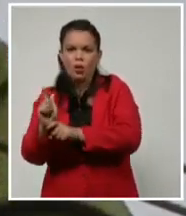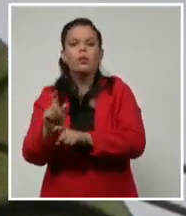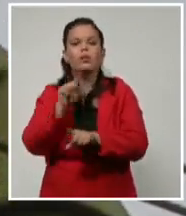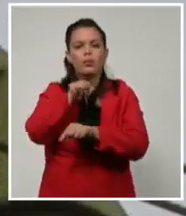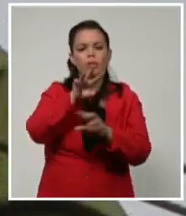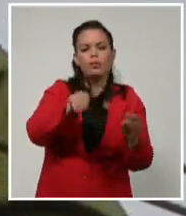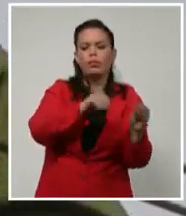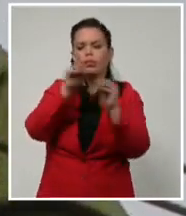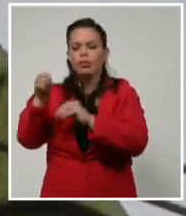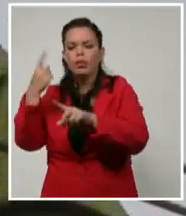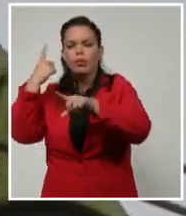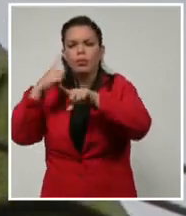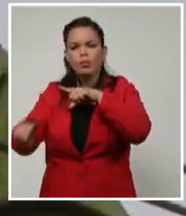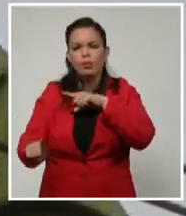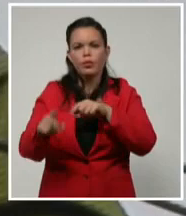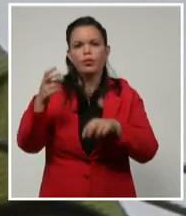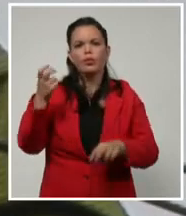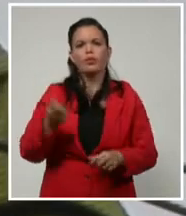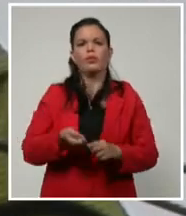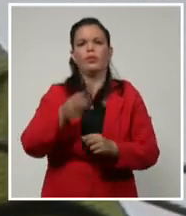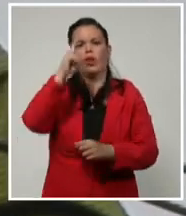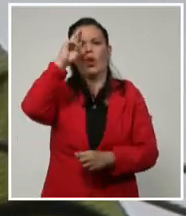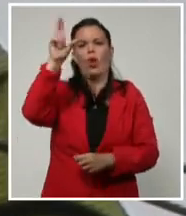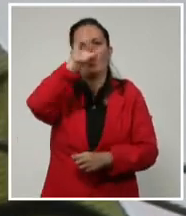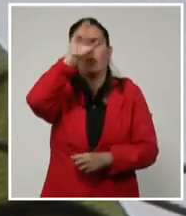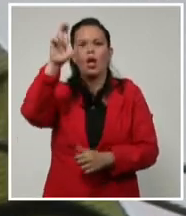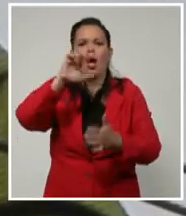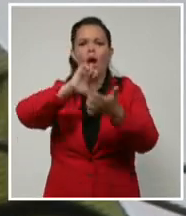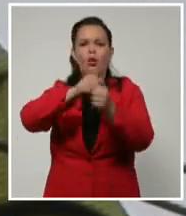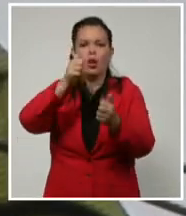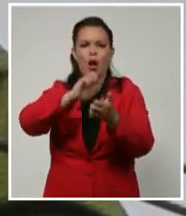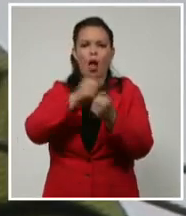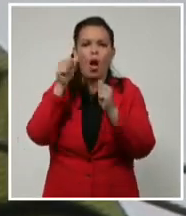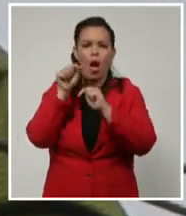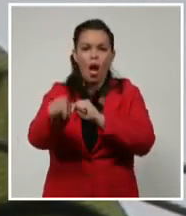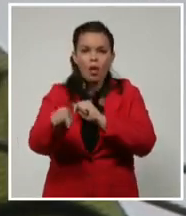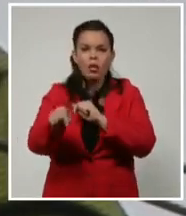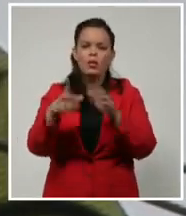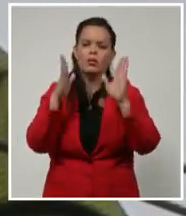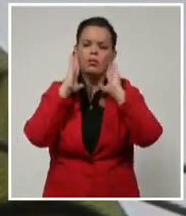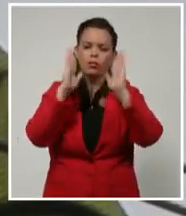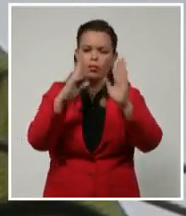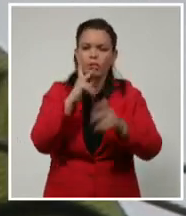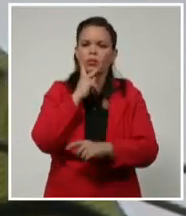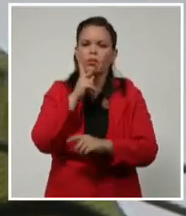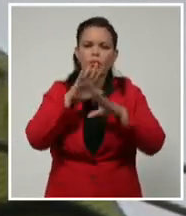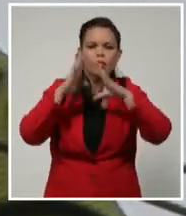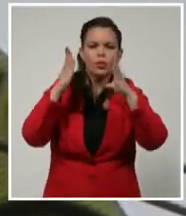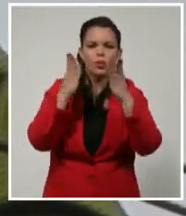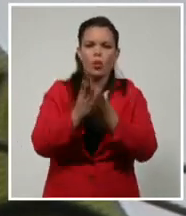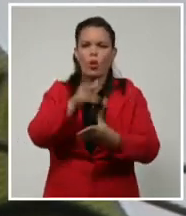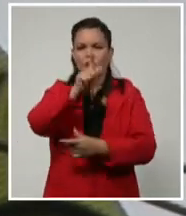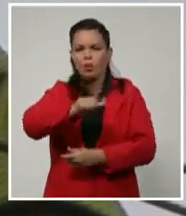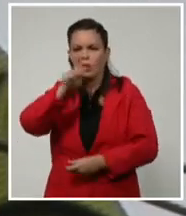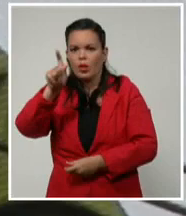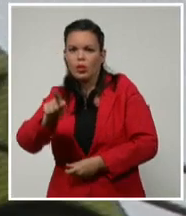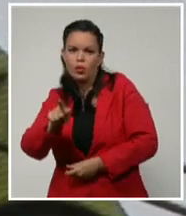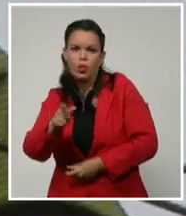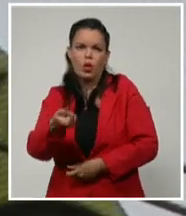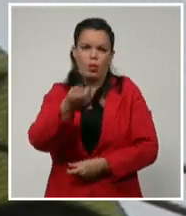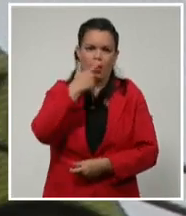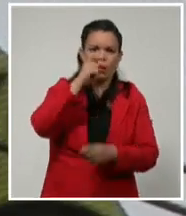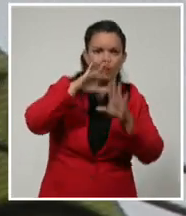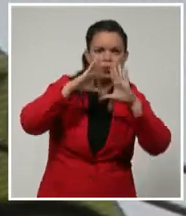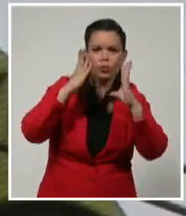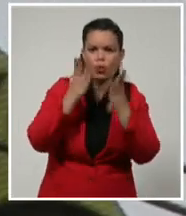que lo teníamos ahí previsto para COVID, para poco preservar todos esos pacientes, y también trabajadores, se incorporaron 15